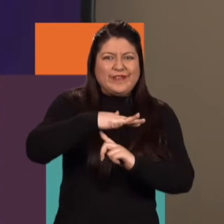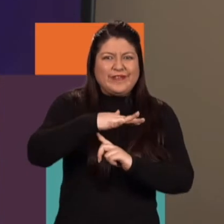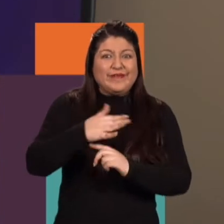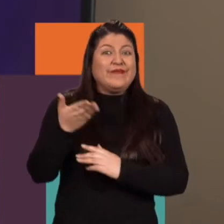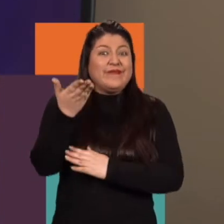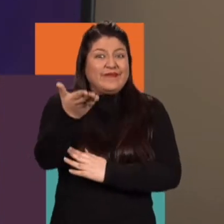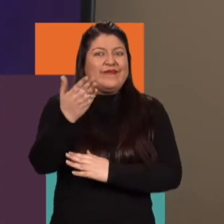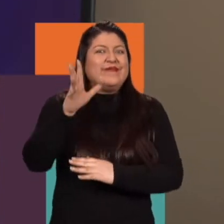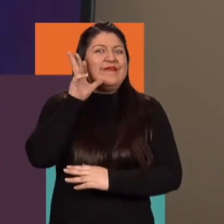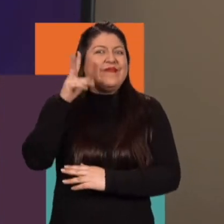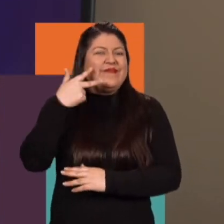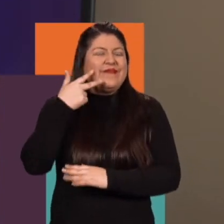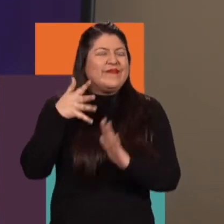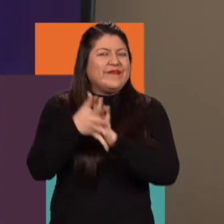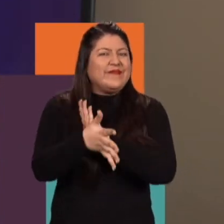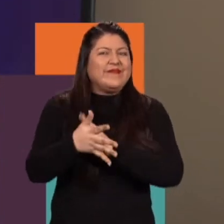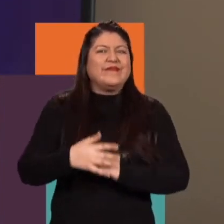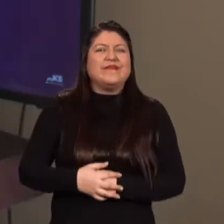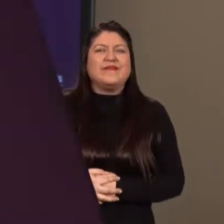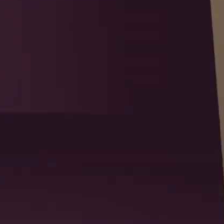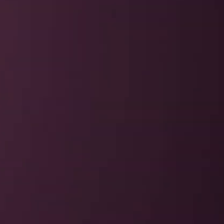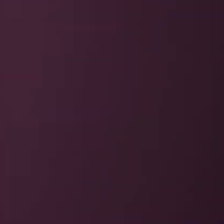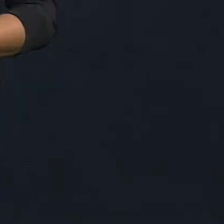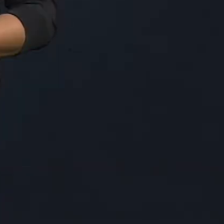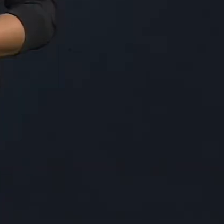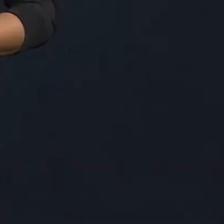Cristian nos va a hablar sobre esto con los siguientes datos.